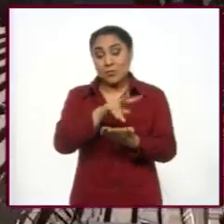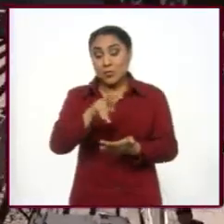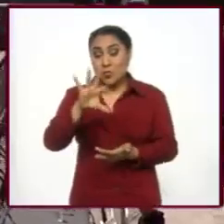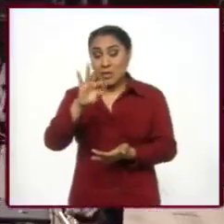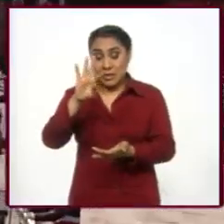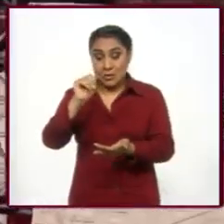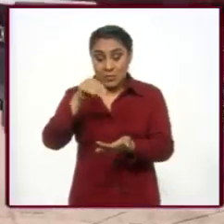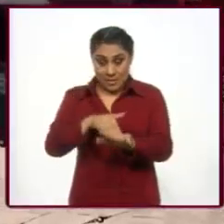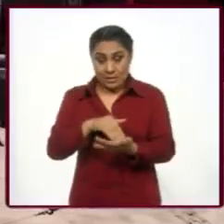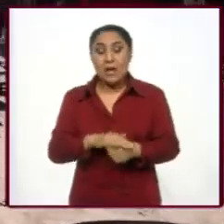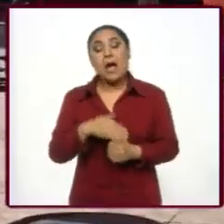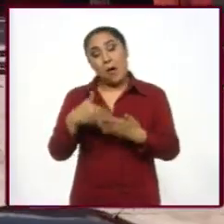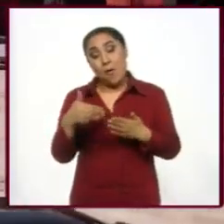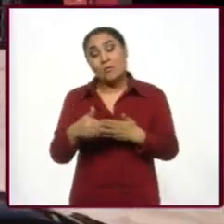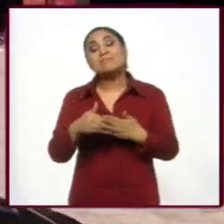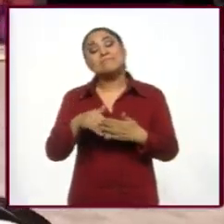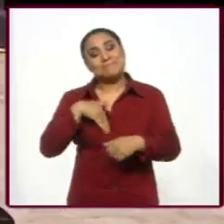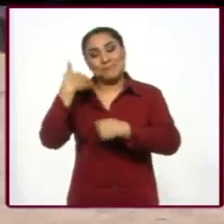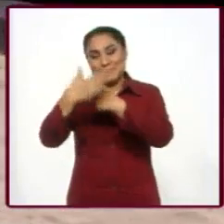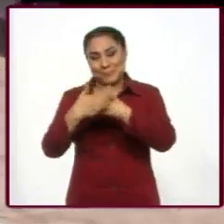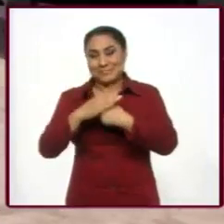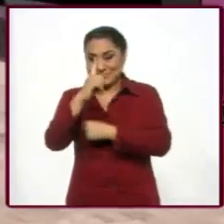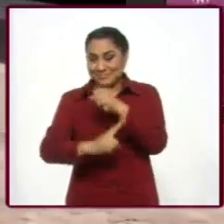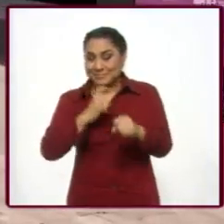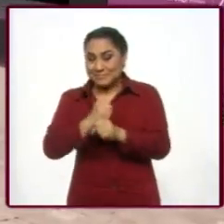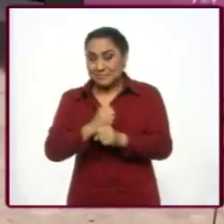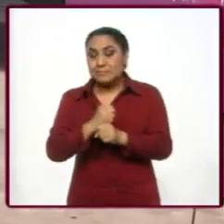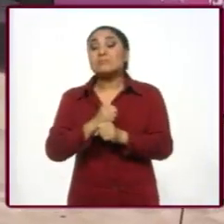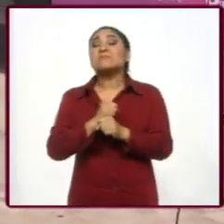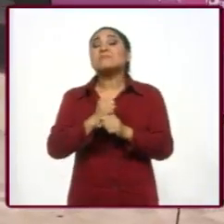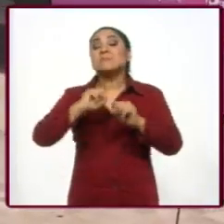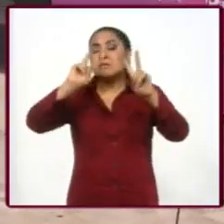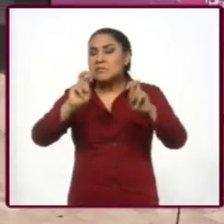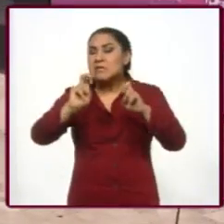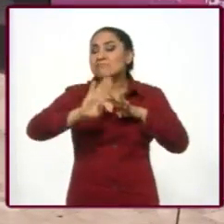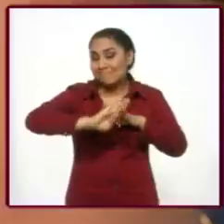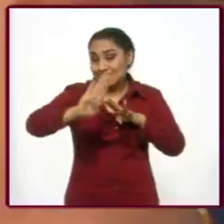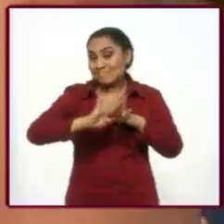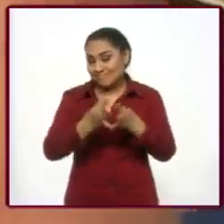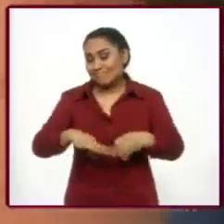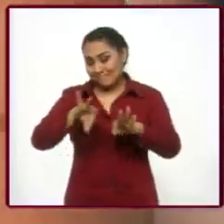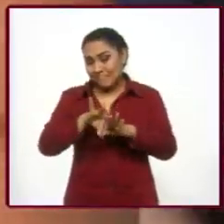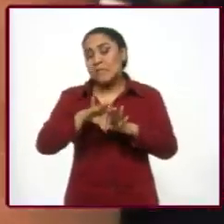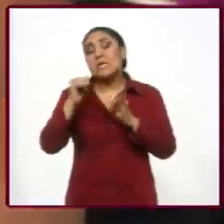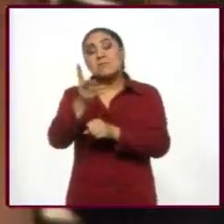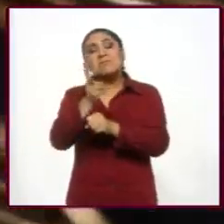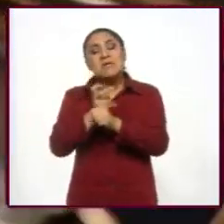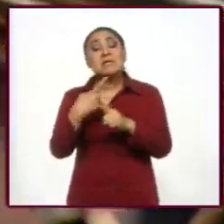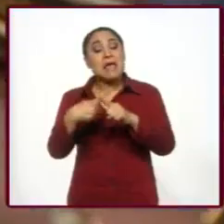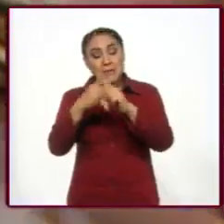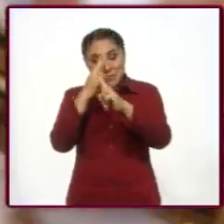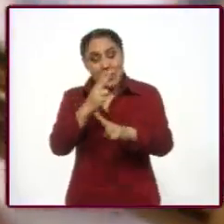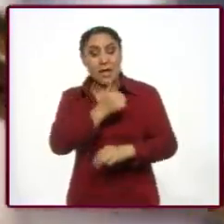Ahora, el objetivo apunta a la siguiente edición. Las migraciones será el eje temático y los invitados de honor Canadá